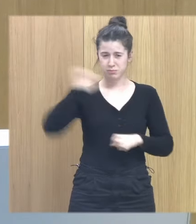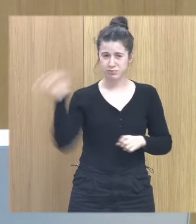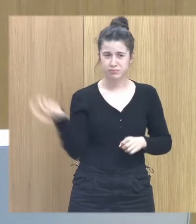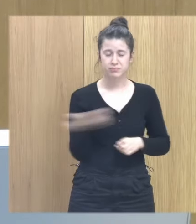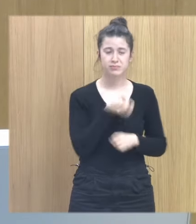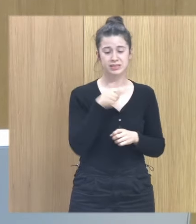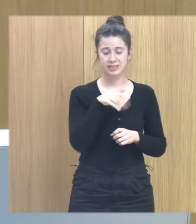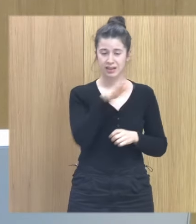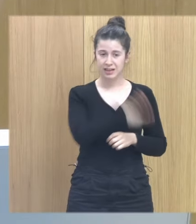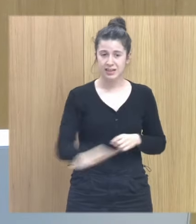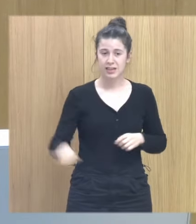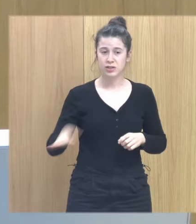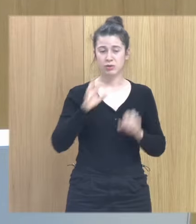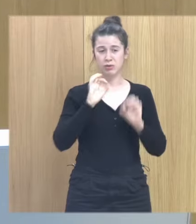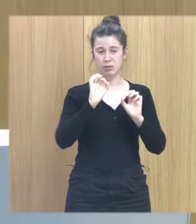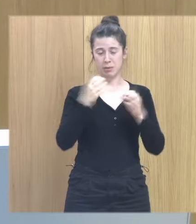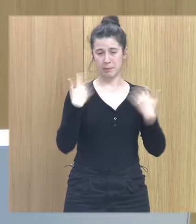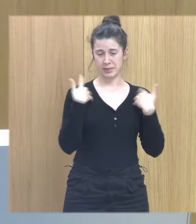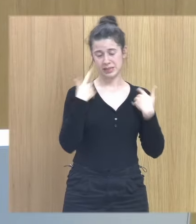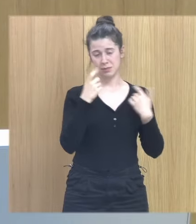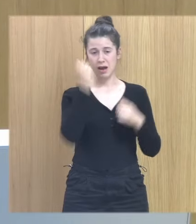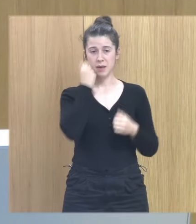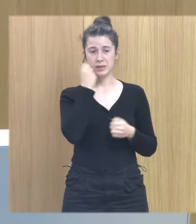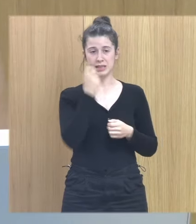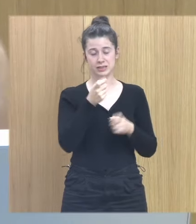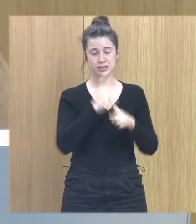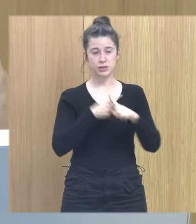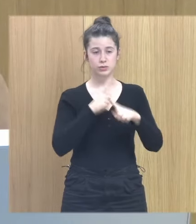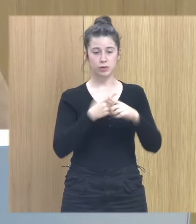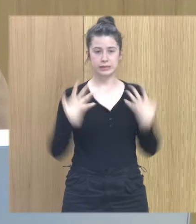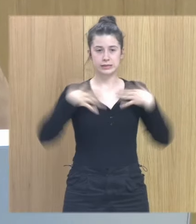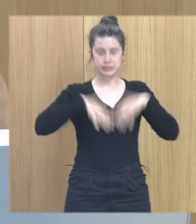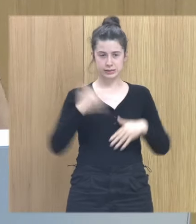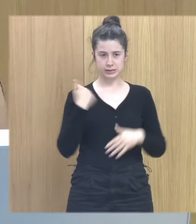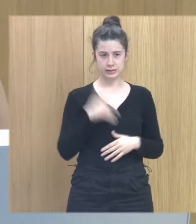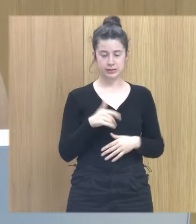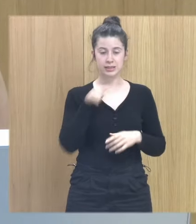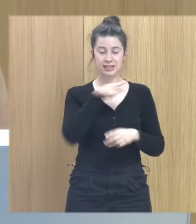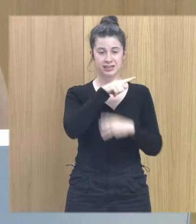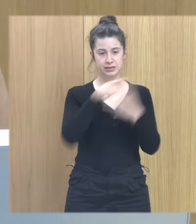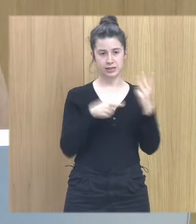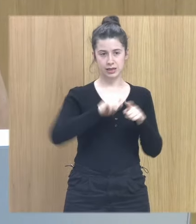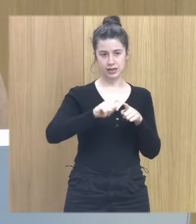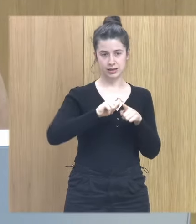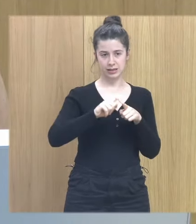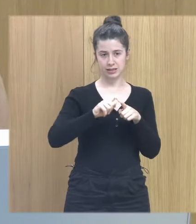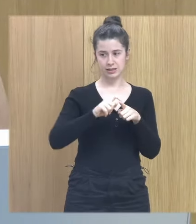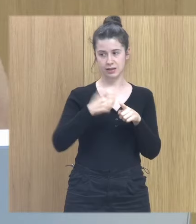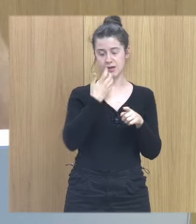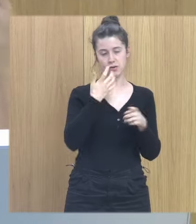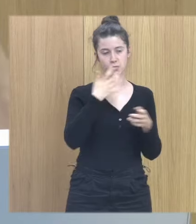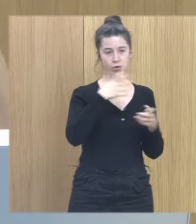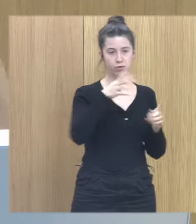que los niños víctimas de abuso sexual tienen interiorizadas. Entonces, estas son tres características que no vamos a encontrar en otras formas de